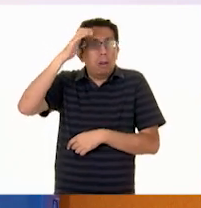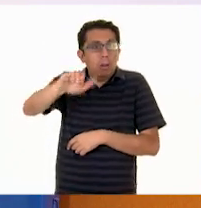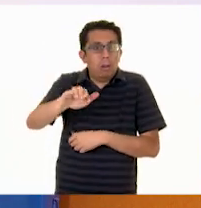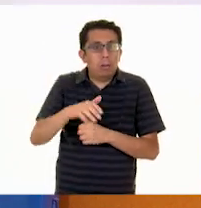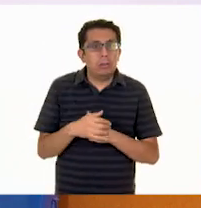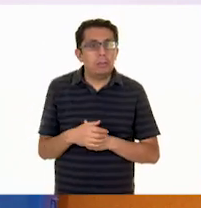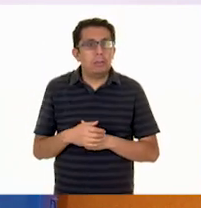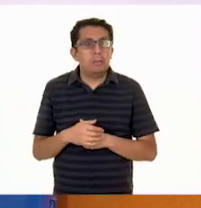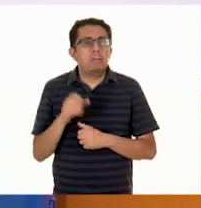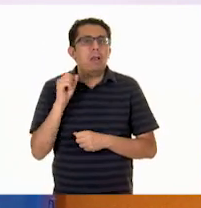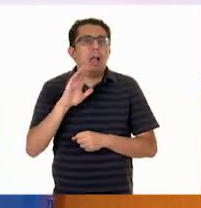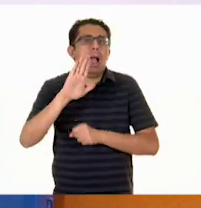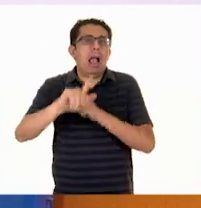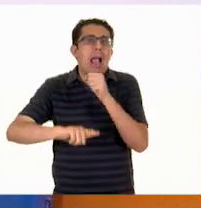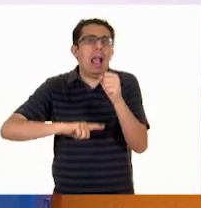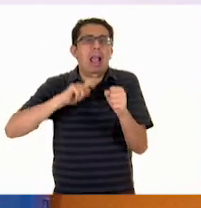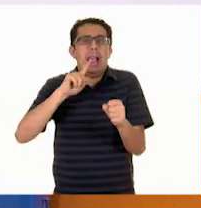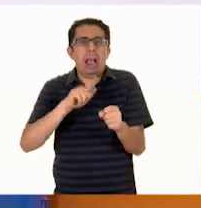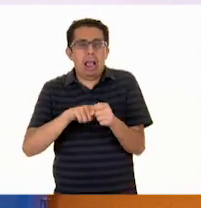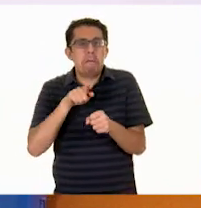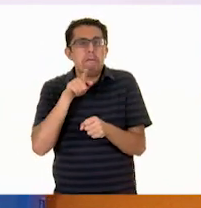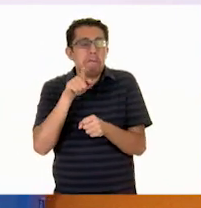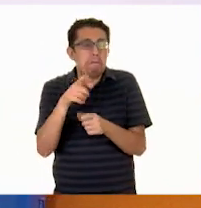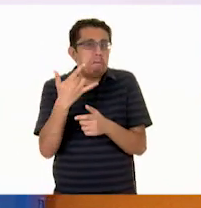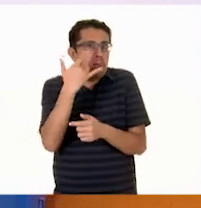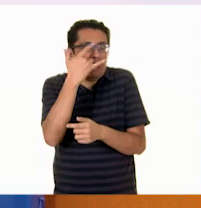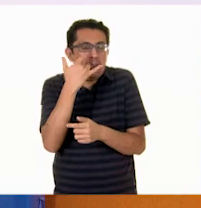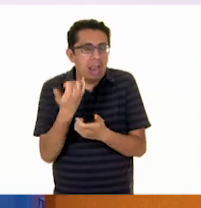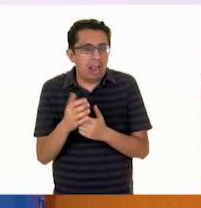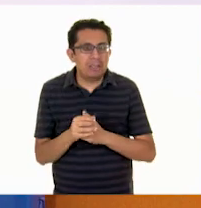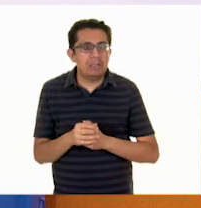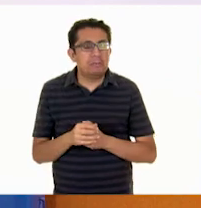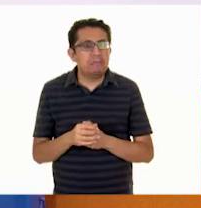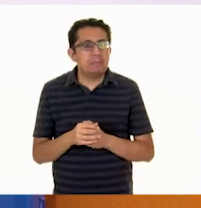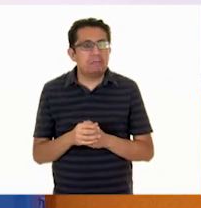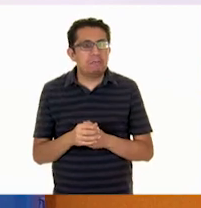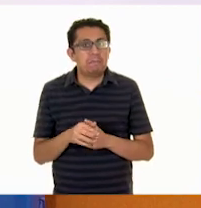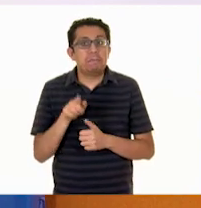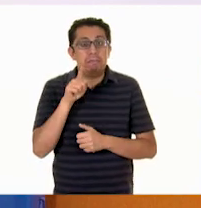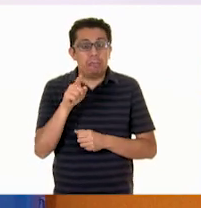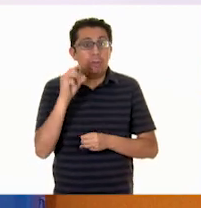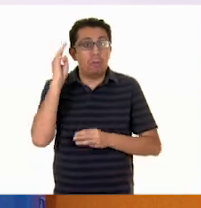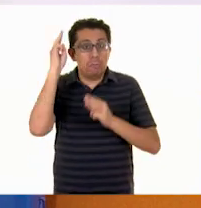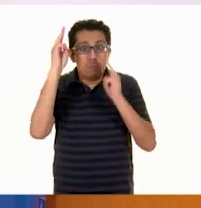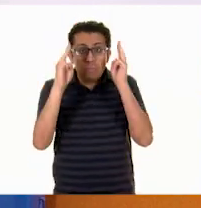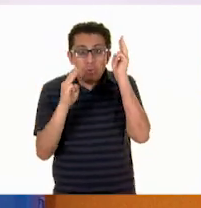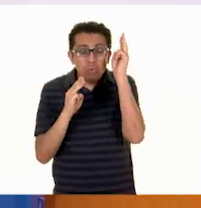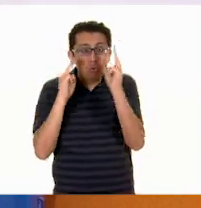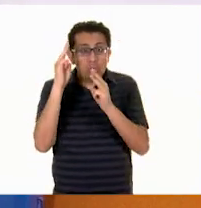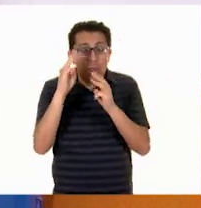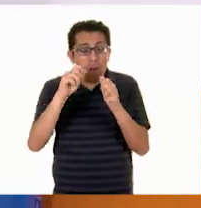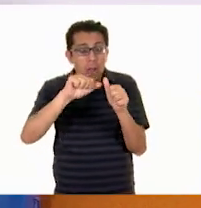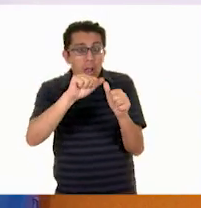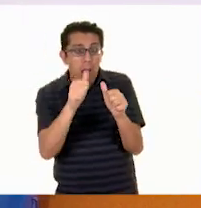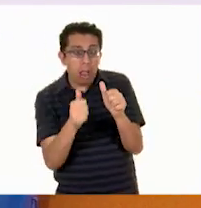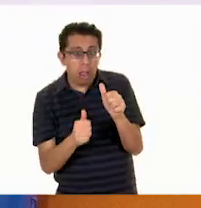Y animales curiosos. ¡Guau! En el Museo de Artes